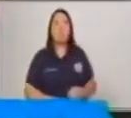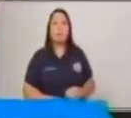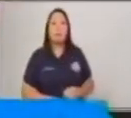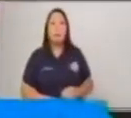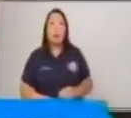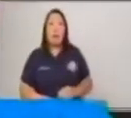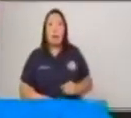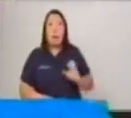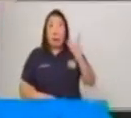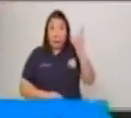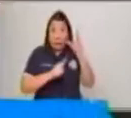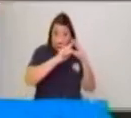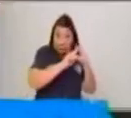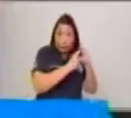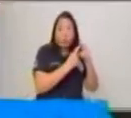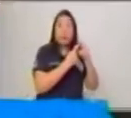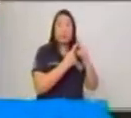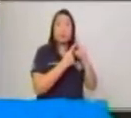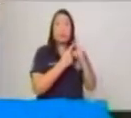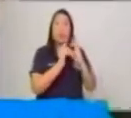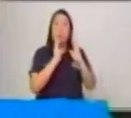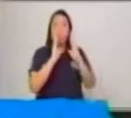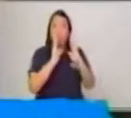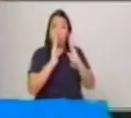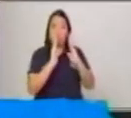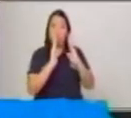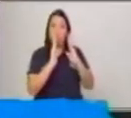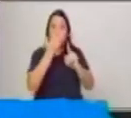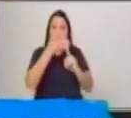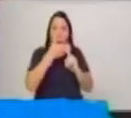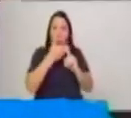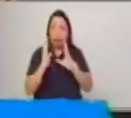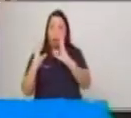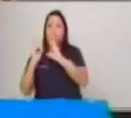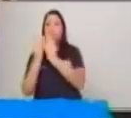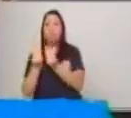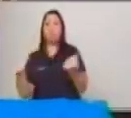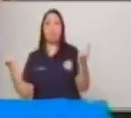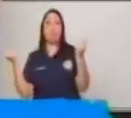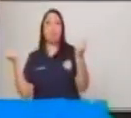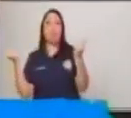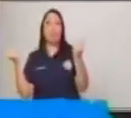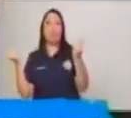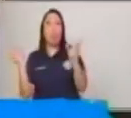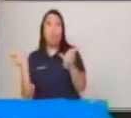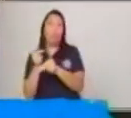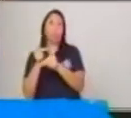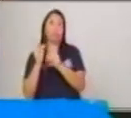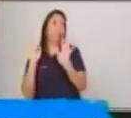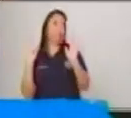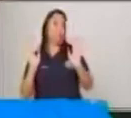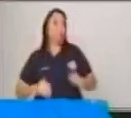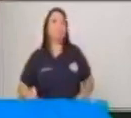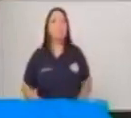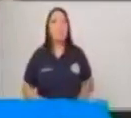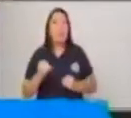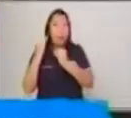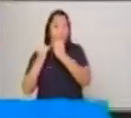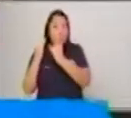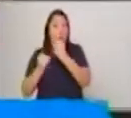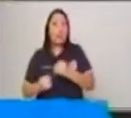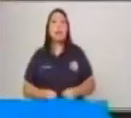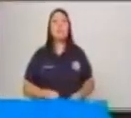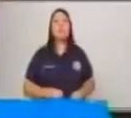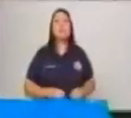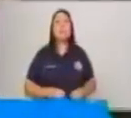tenemos. La introducción, el nudo y el desenlace, que también le llamamos final. Y los tipos,